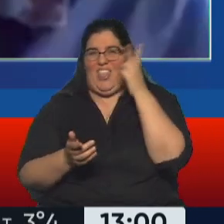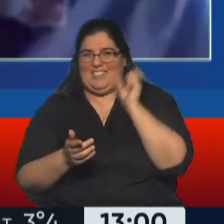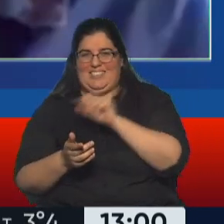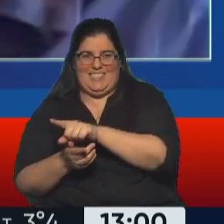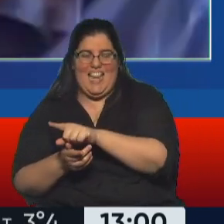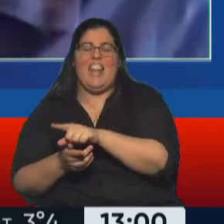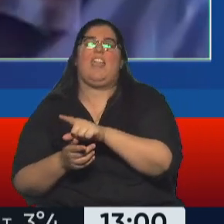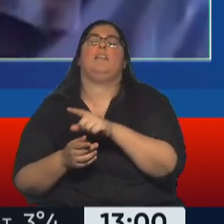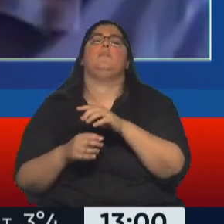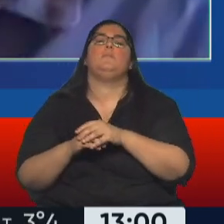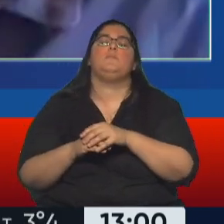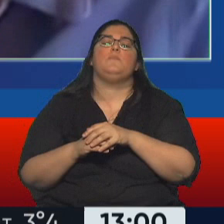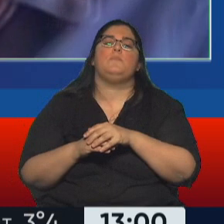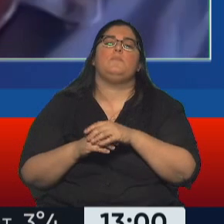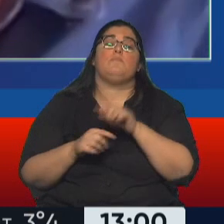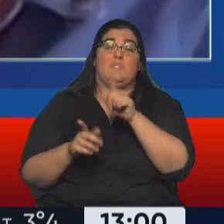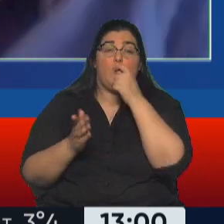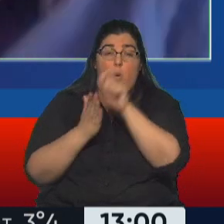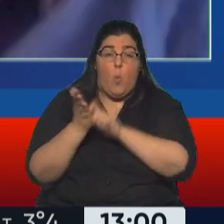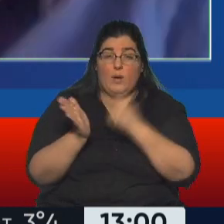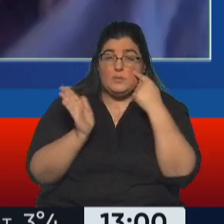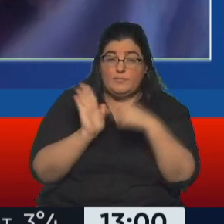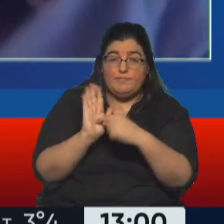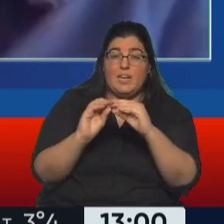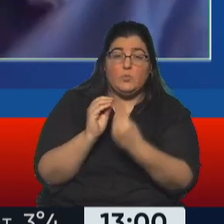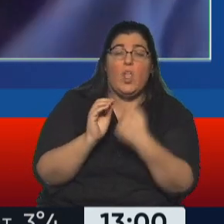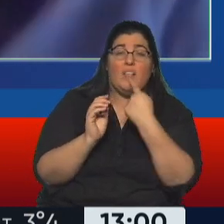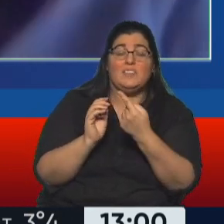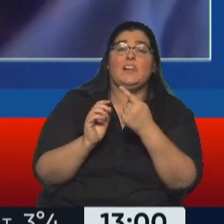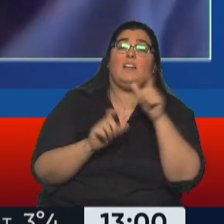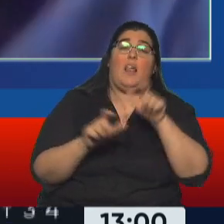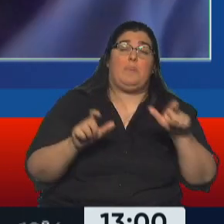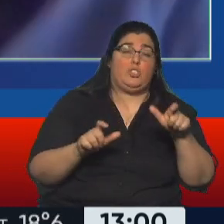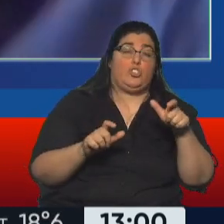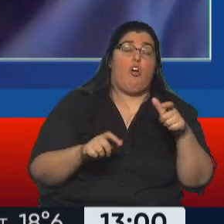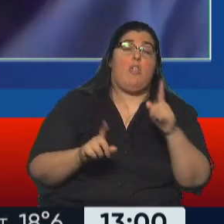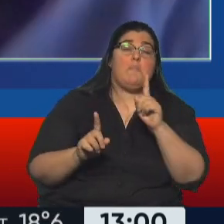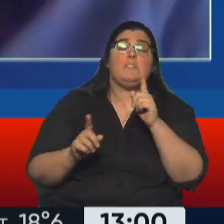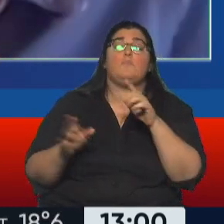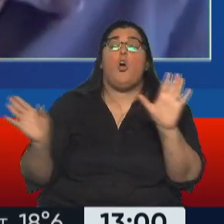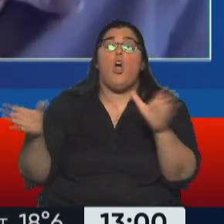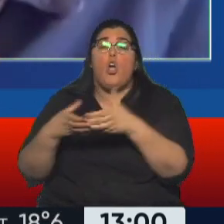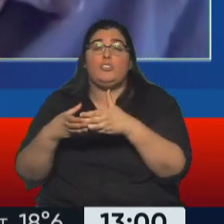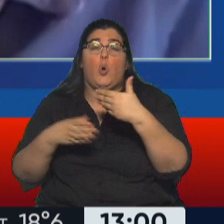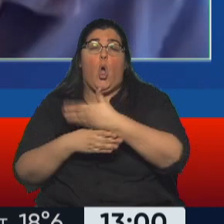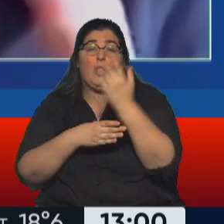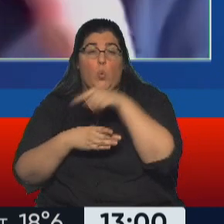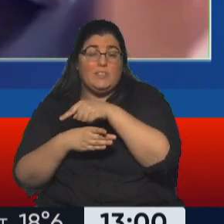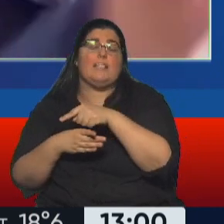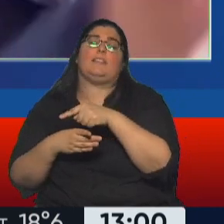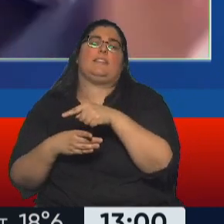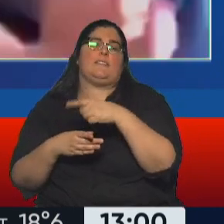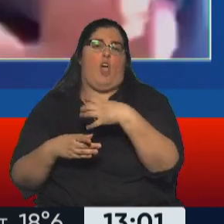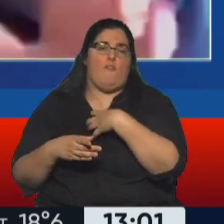tiene Chile, lo que muestra es que la confianza en la Convención Constituyente gira en torno al